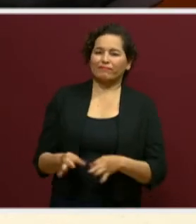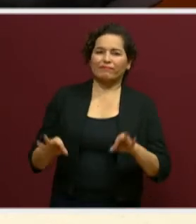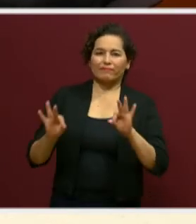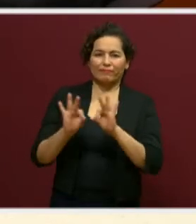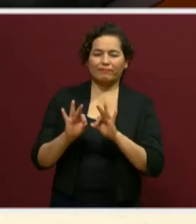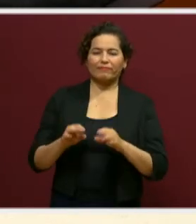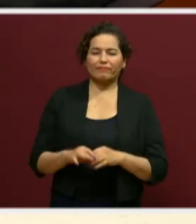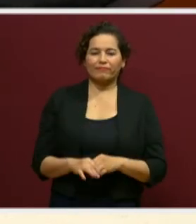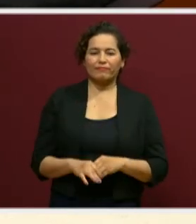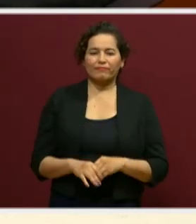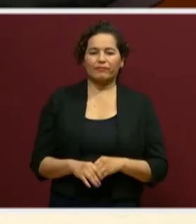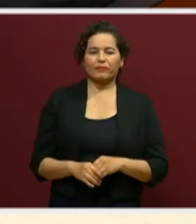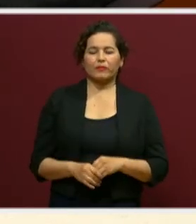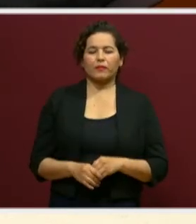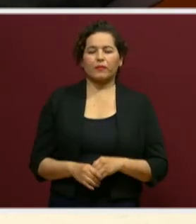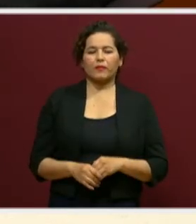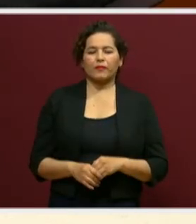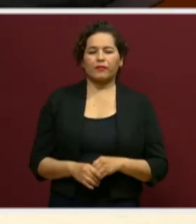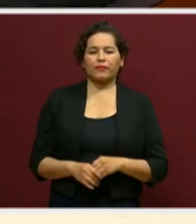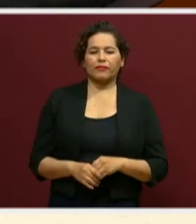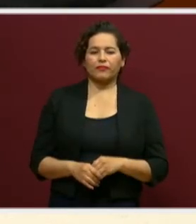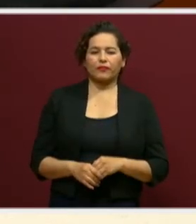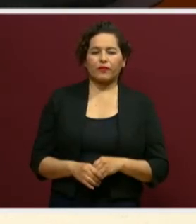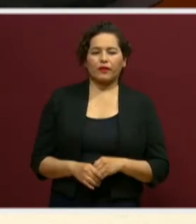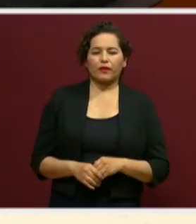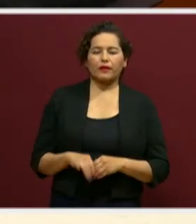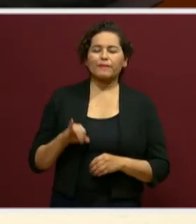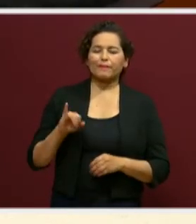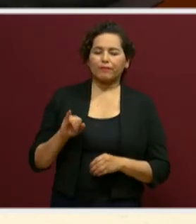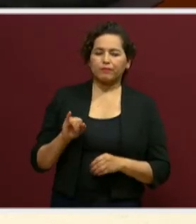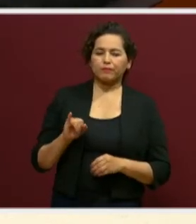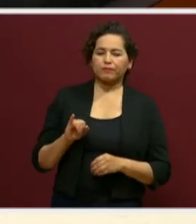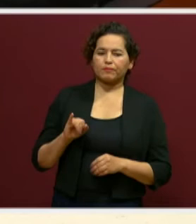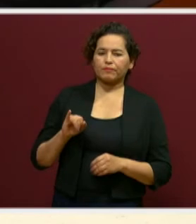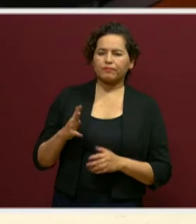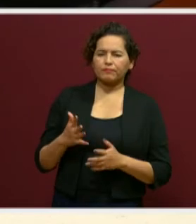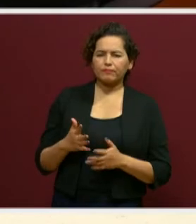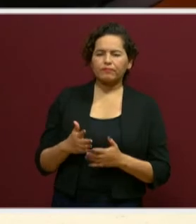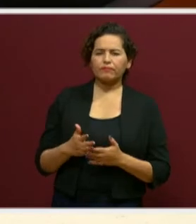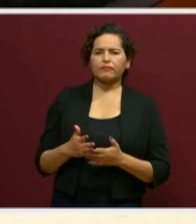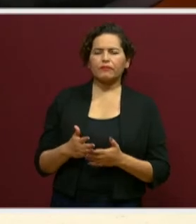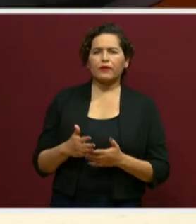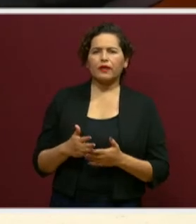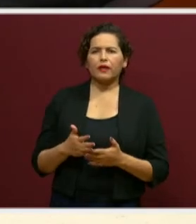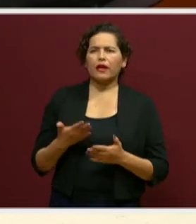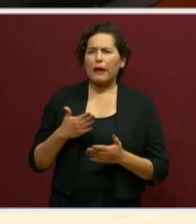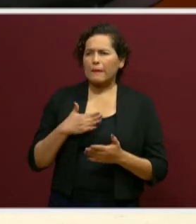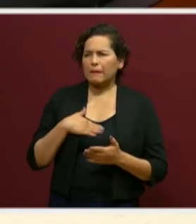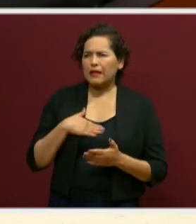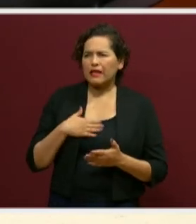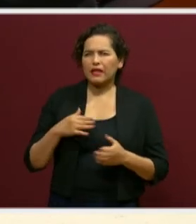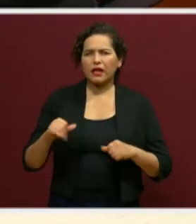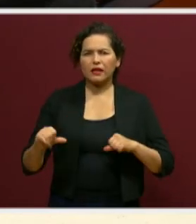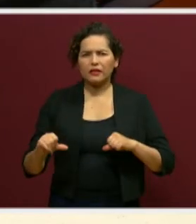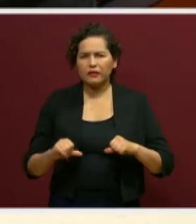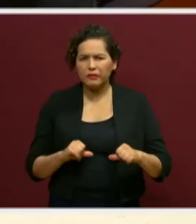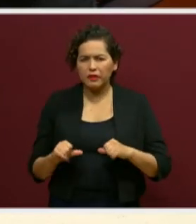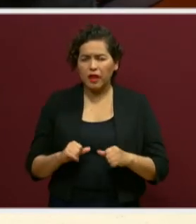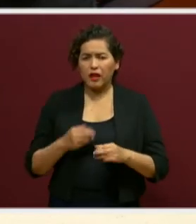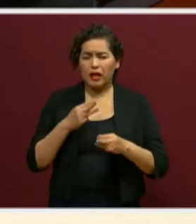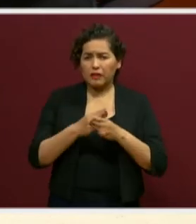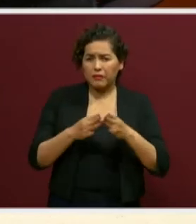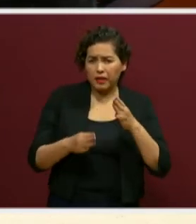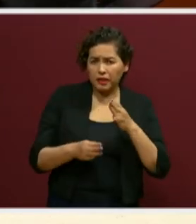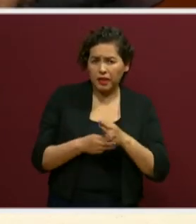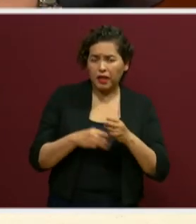Sí, claro. Encuestas del estudiante. Exactamente. ¿Es mi desempeño en todas asignaturas durante el ciclo escolar fue?